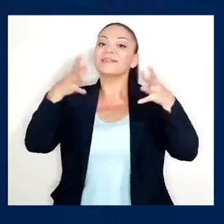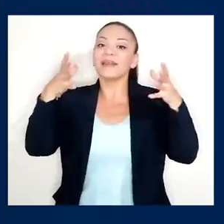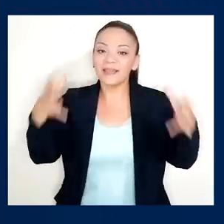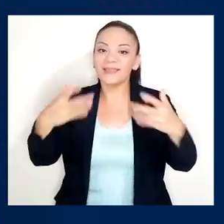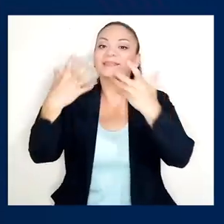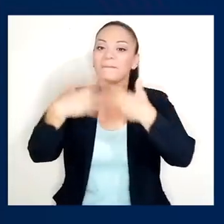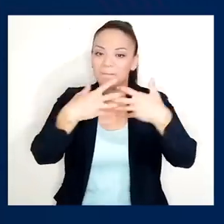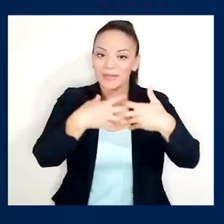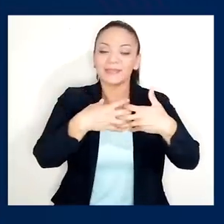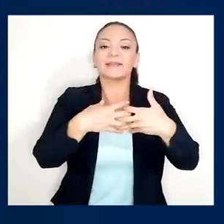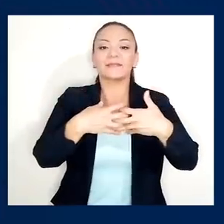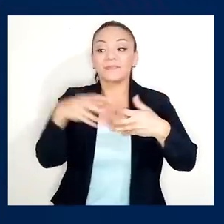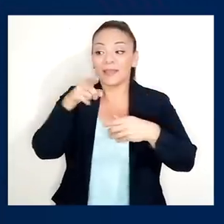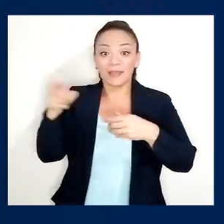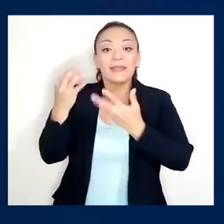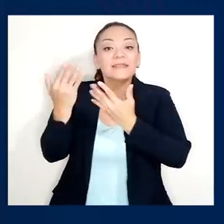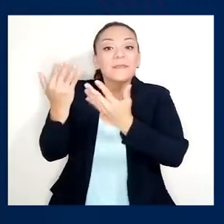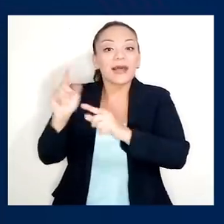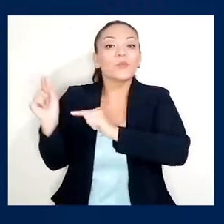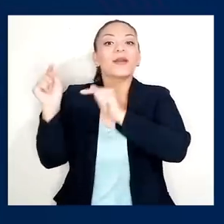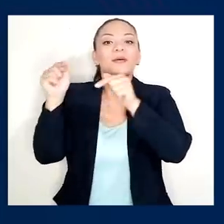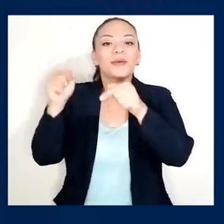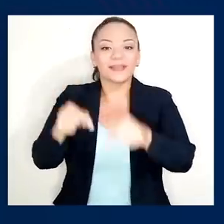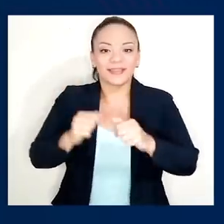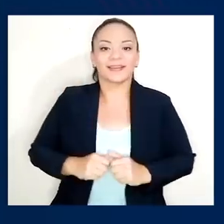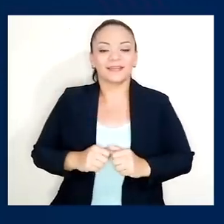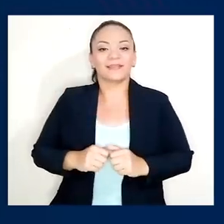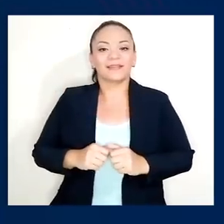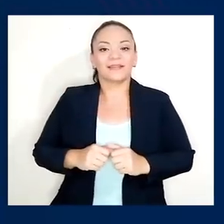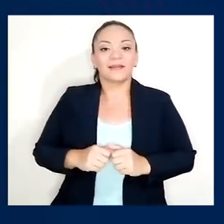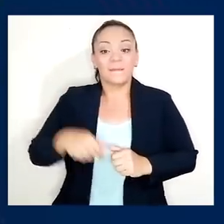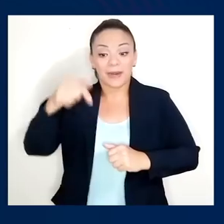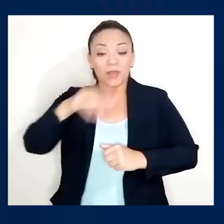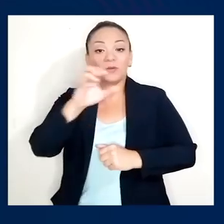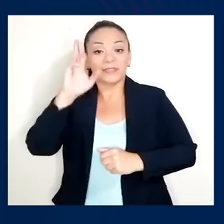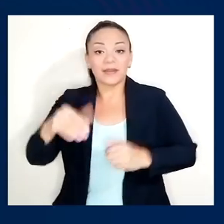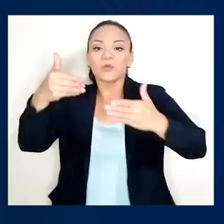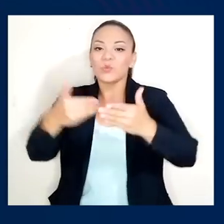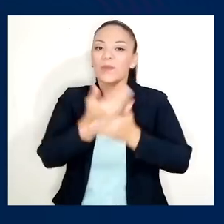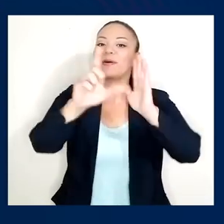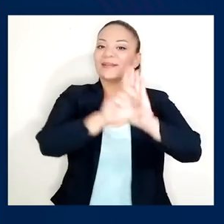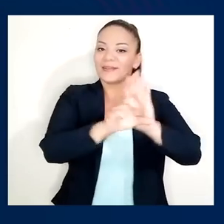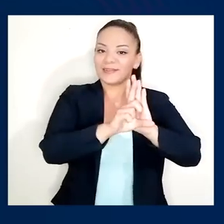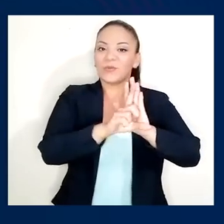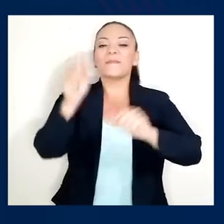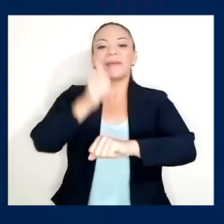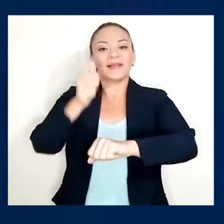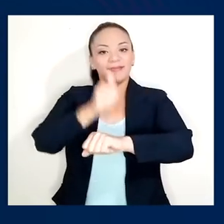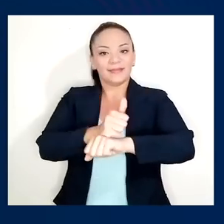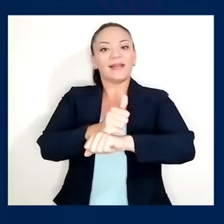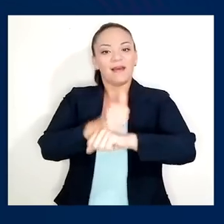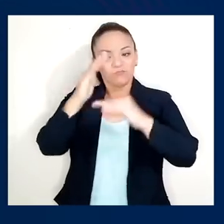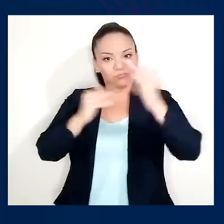están esperando que modernicemos nuestra legislación para venir a instalarse